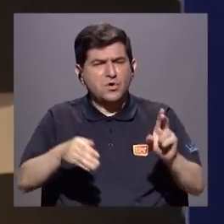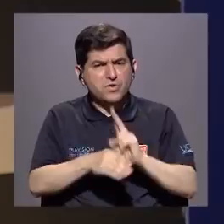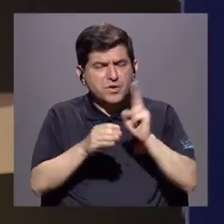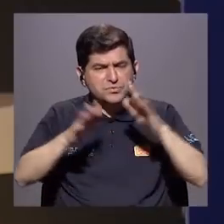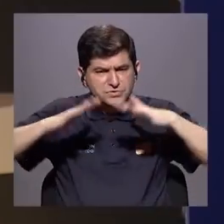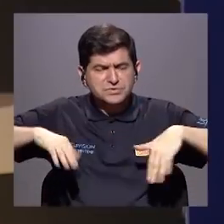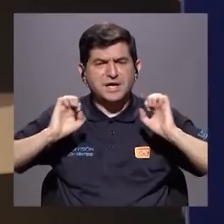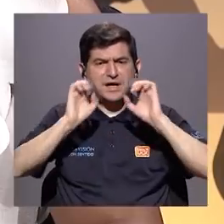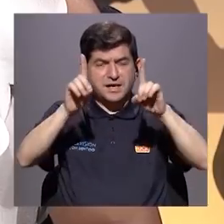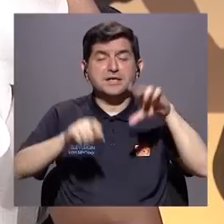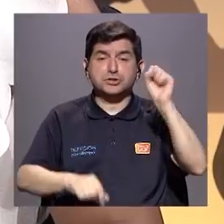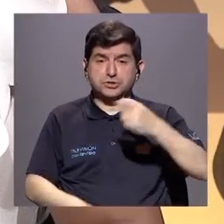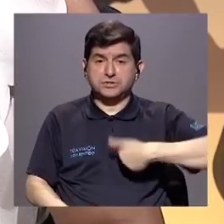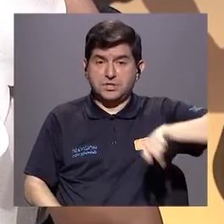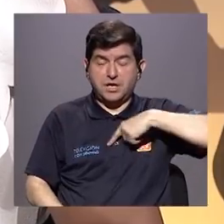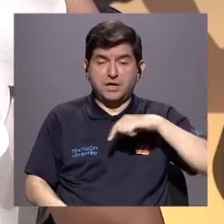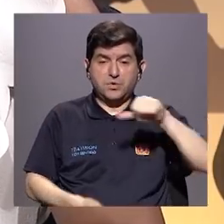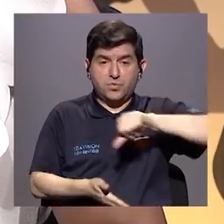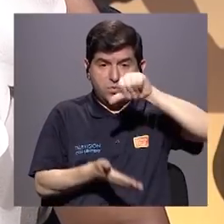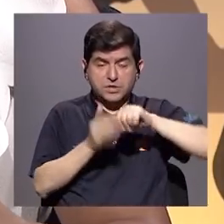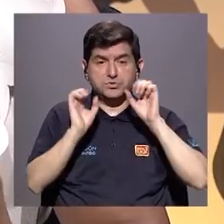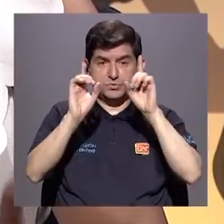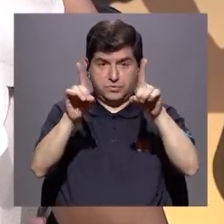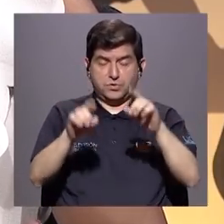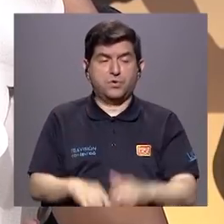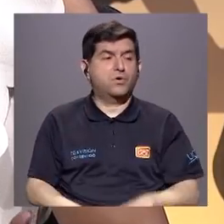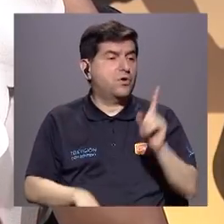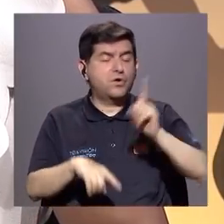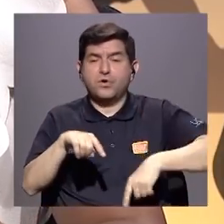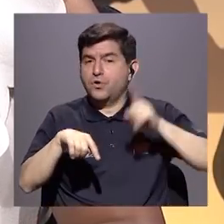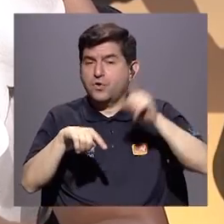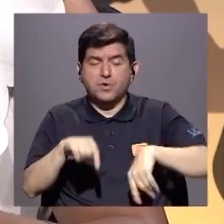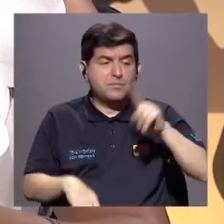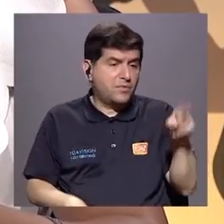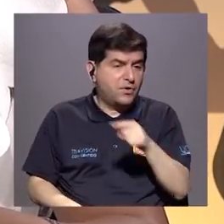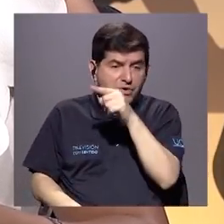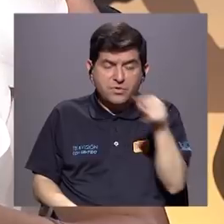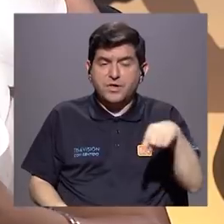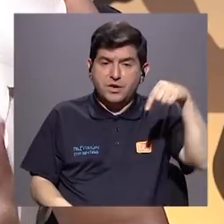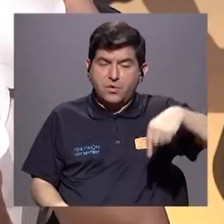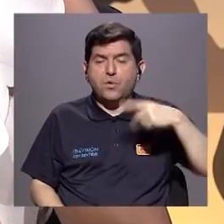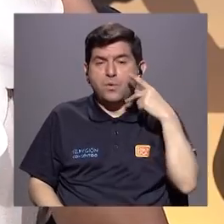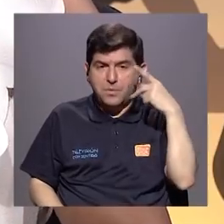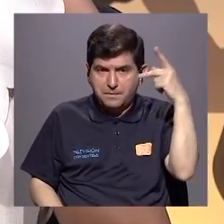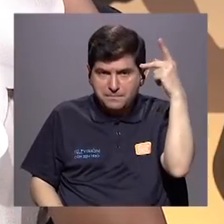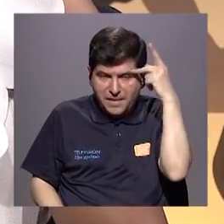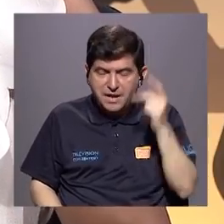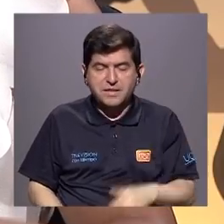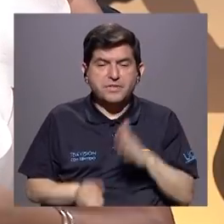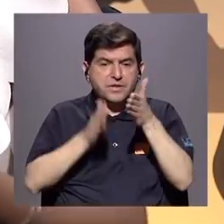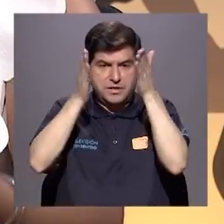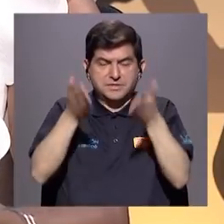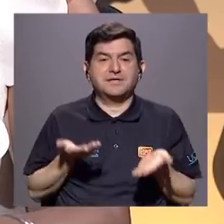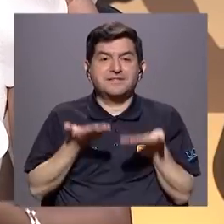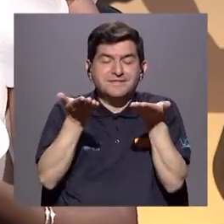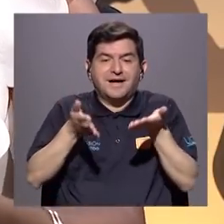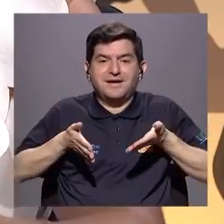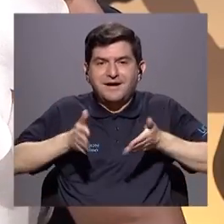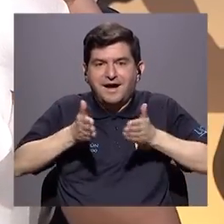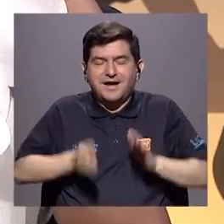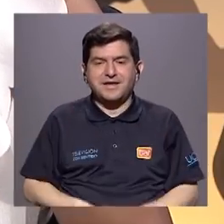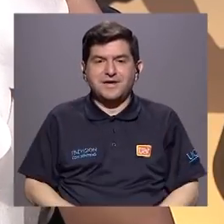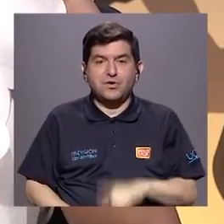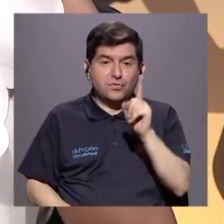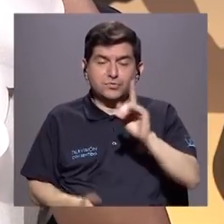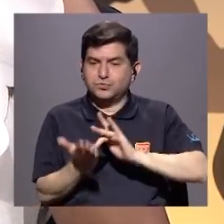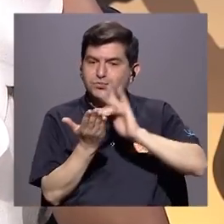contextos educativos. Claro, si en nuestro centro educativo definitivamente no podemos quitar el hecho de que hoy los padres, madres y cuidadores le dan a sus hijos un